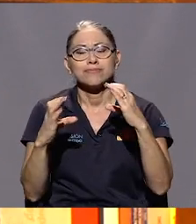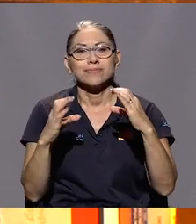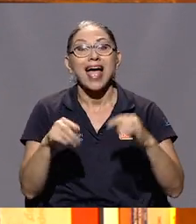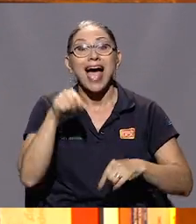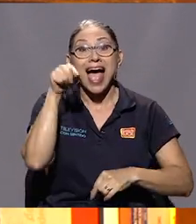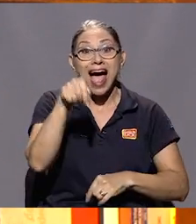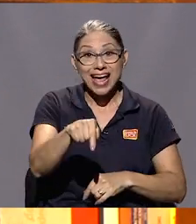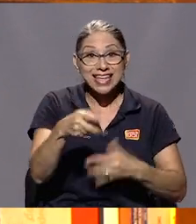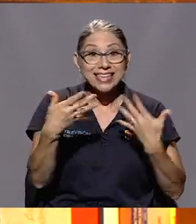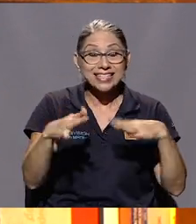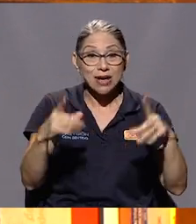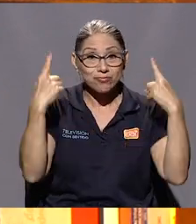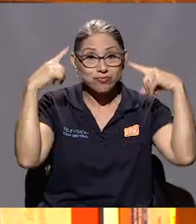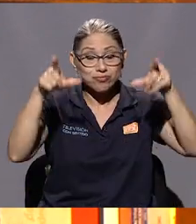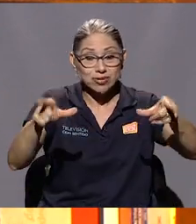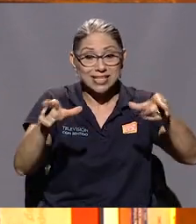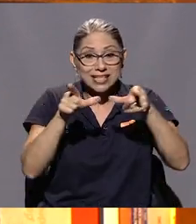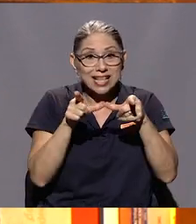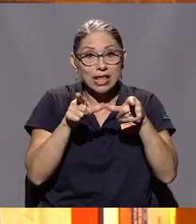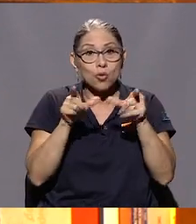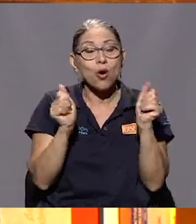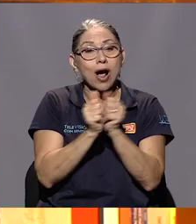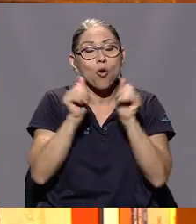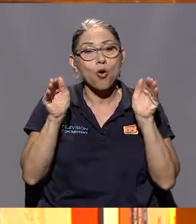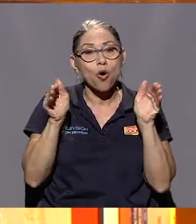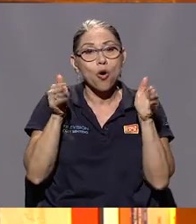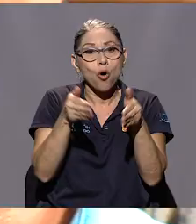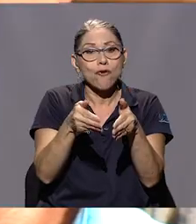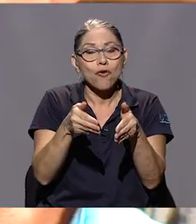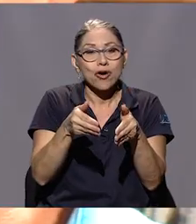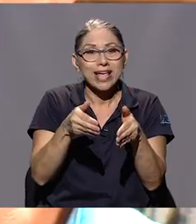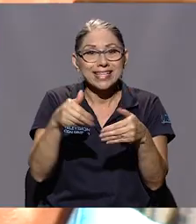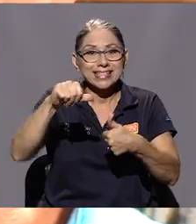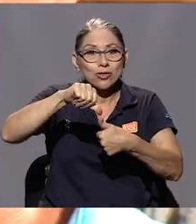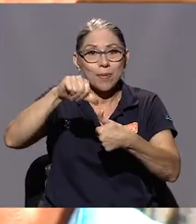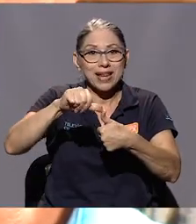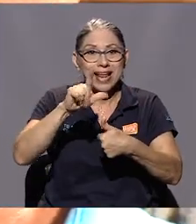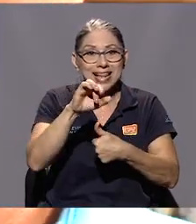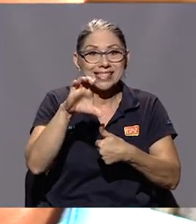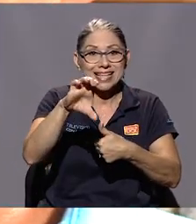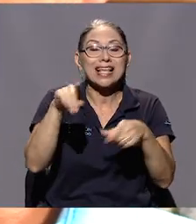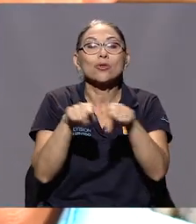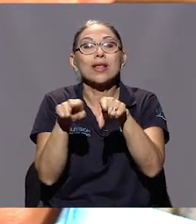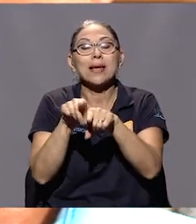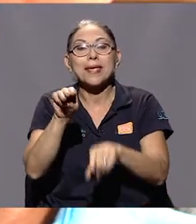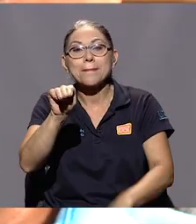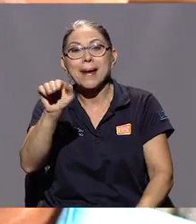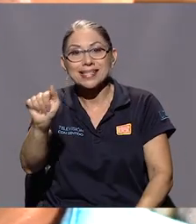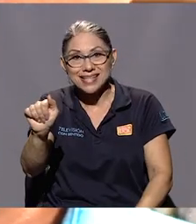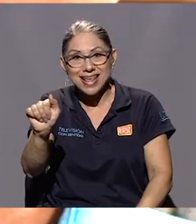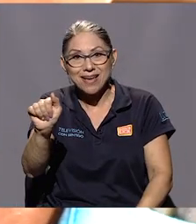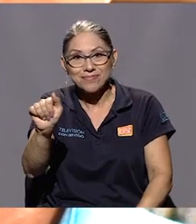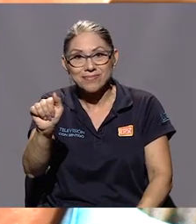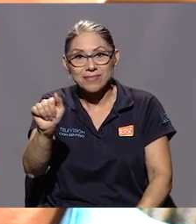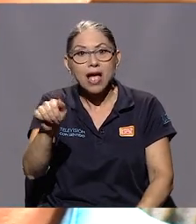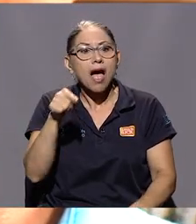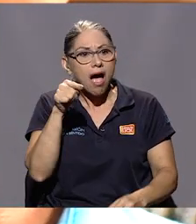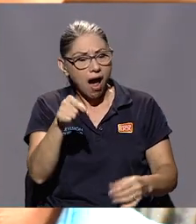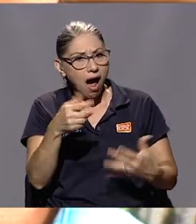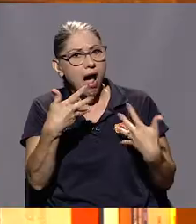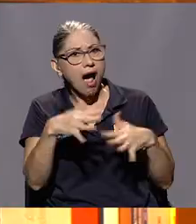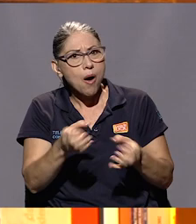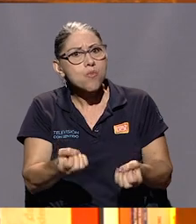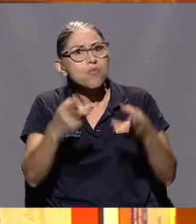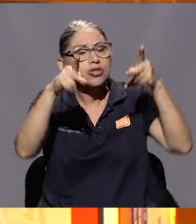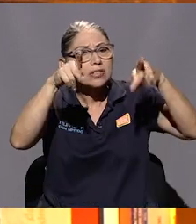Y es ahí donde llega una licenciatura con un enfoque centroamericano y una maestría también, que coincide con el exilio de un montón de